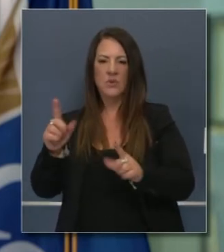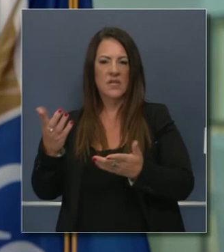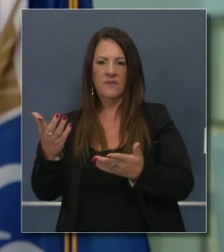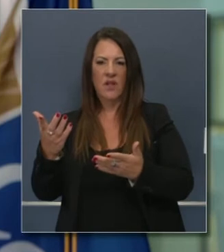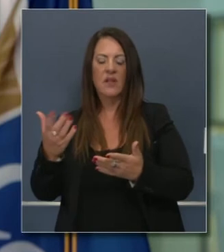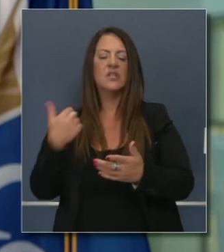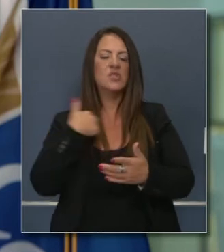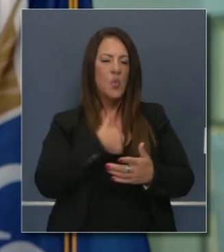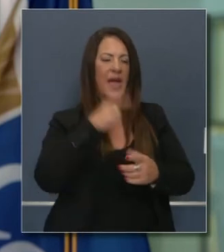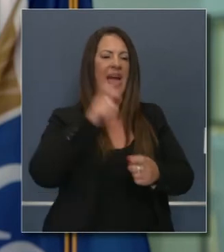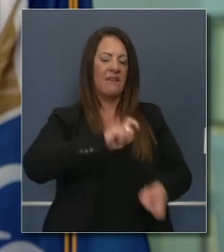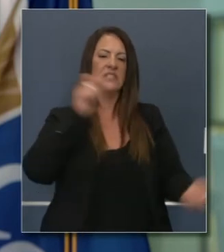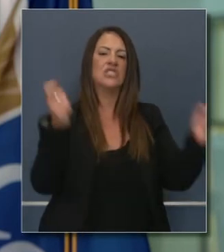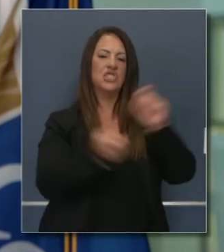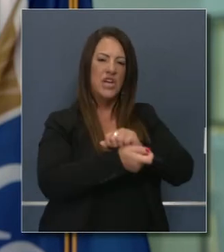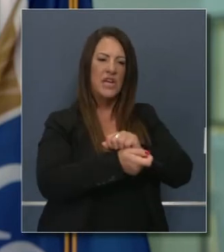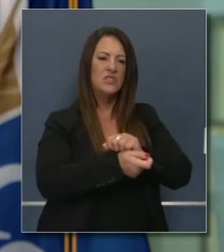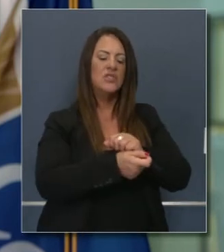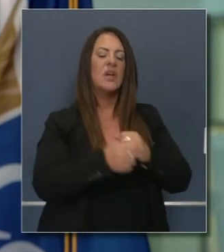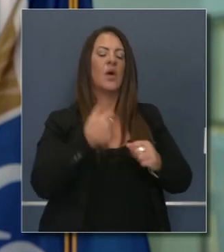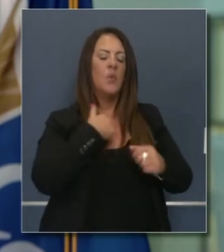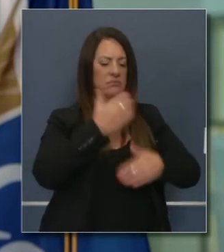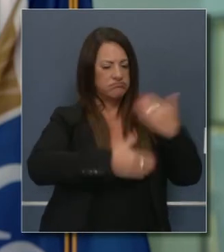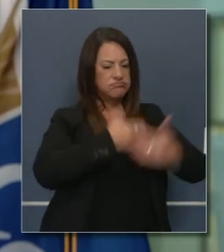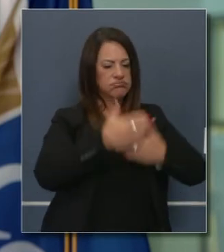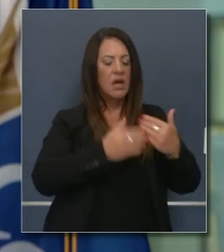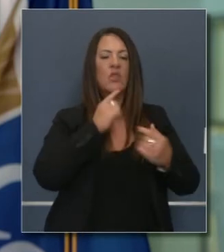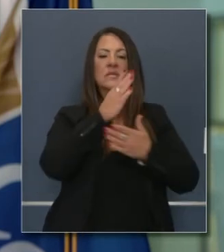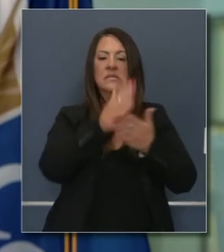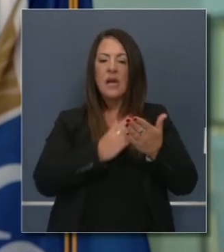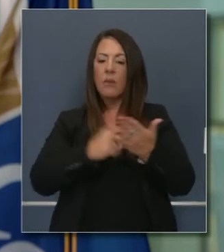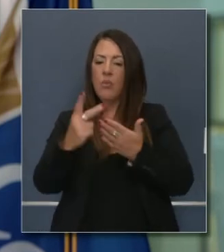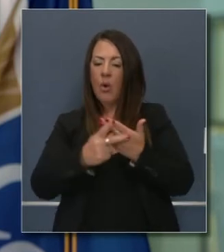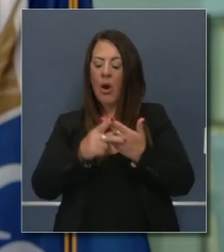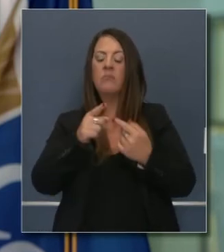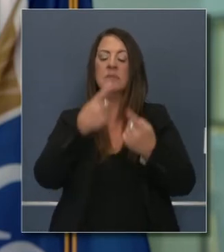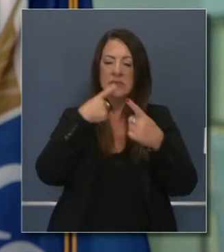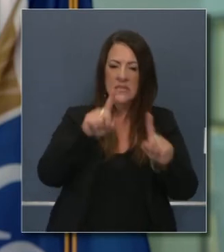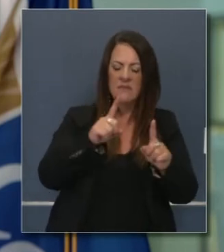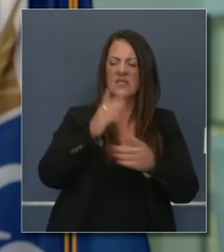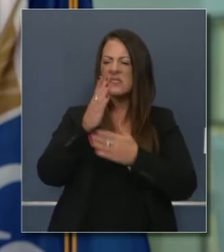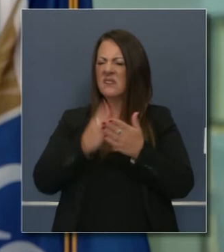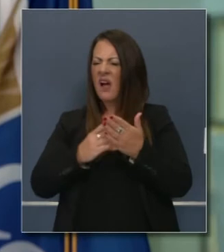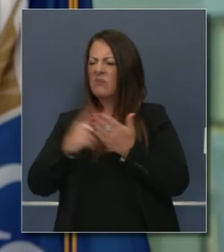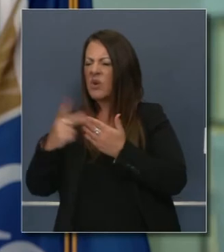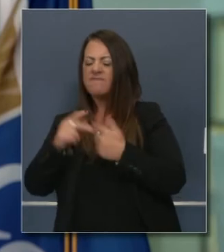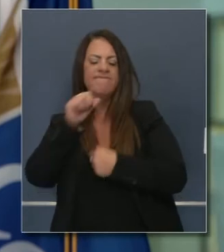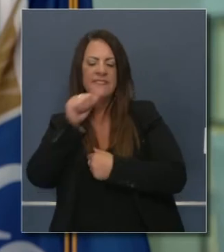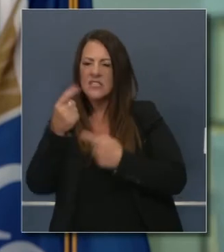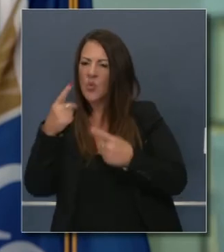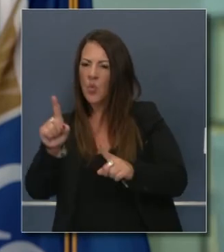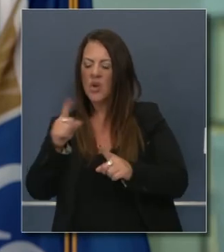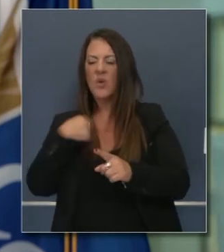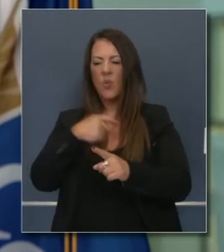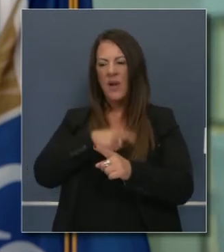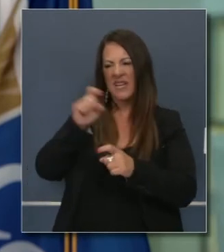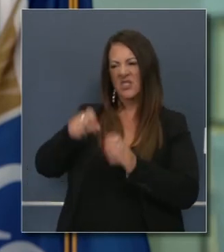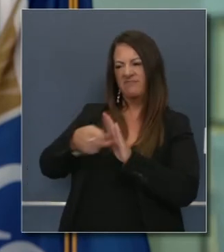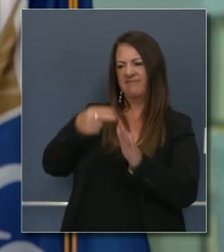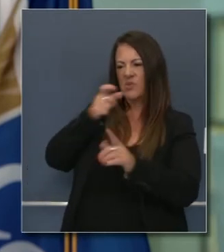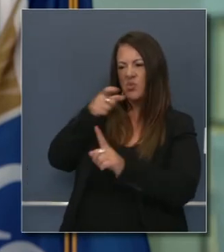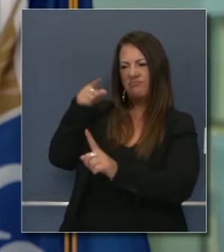diferentemente. Ciertamente hay programas que funcionan y deben ser replicados, pero hay programas que no funcionan y tenemos que